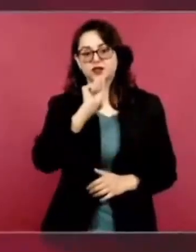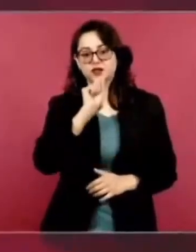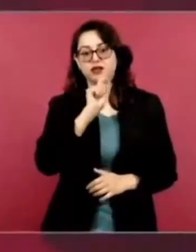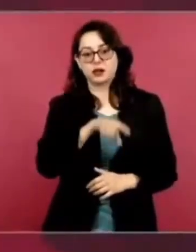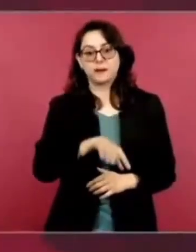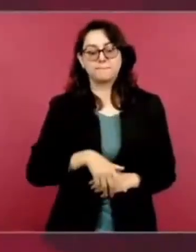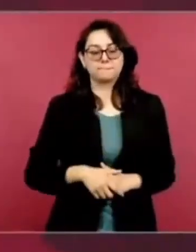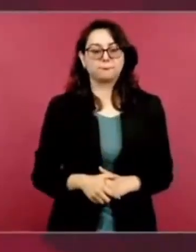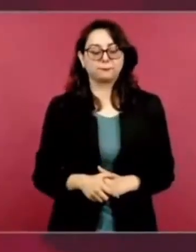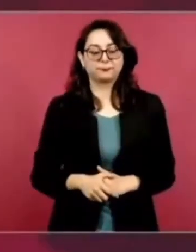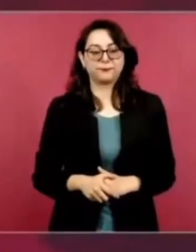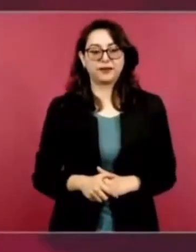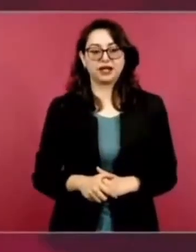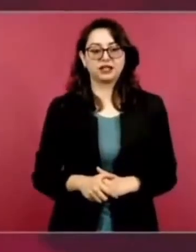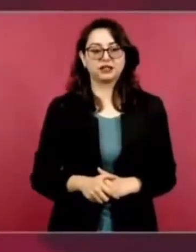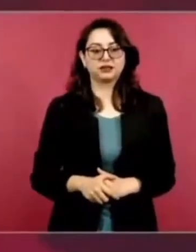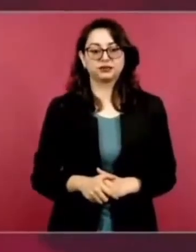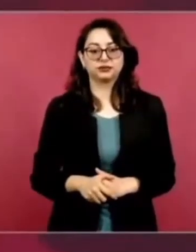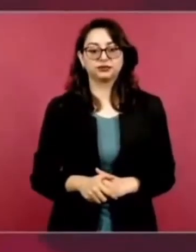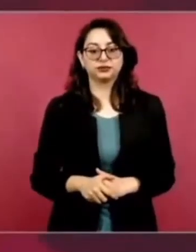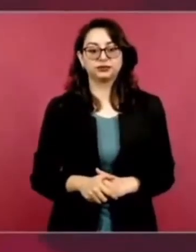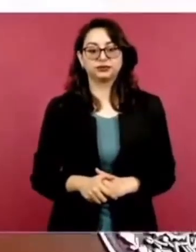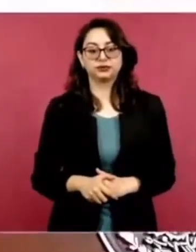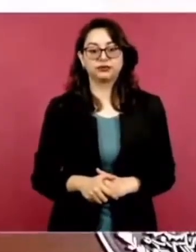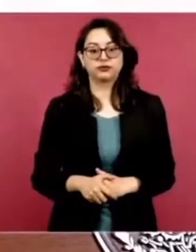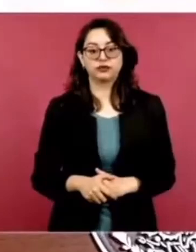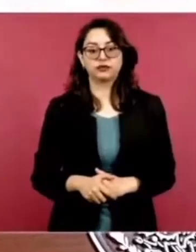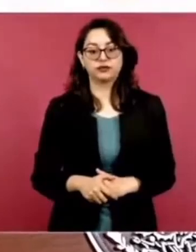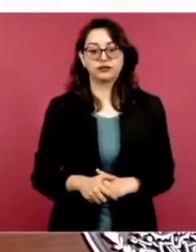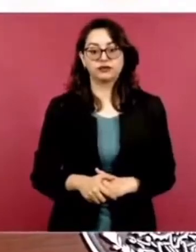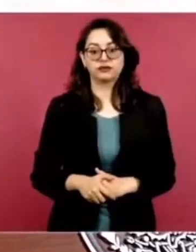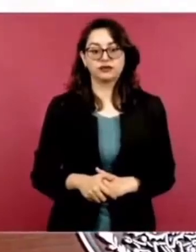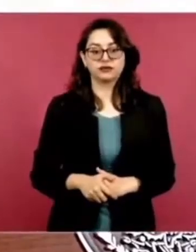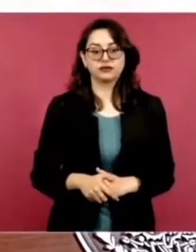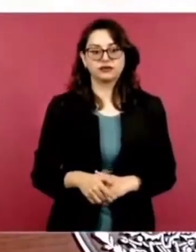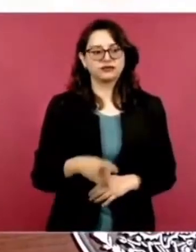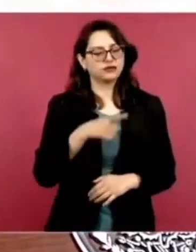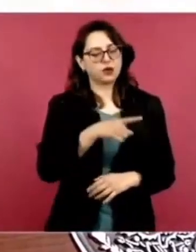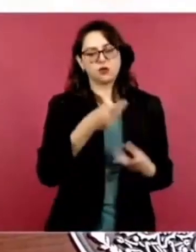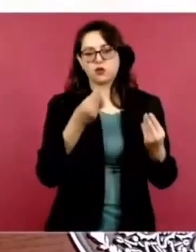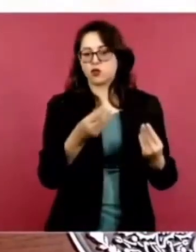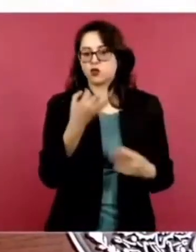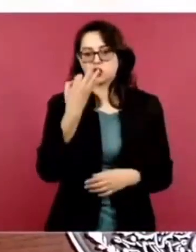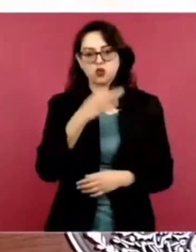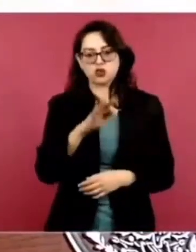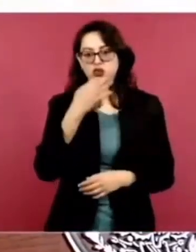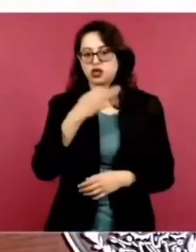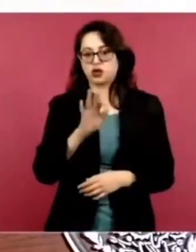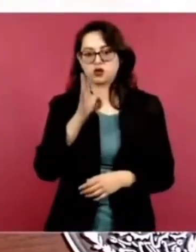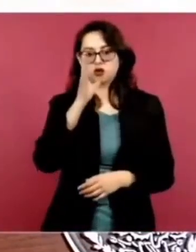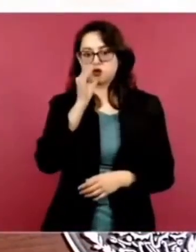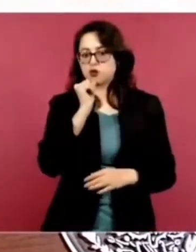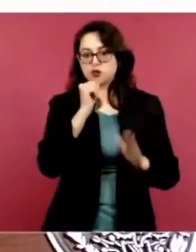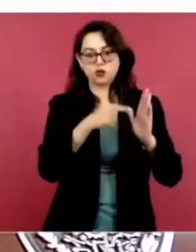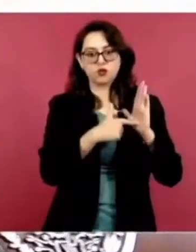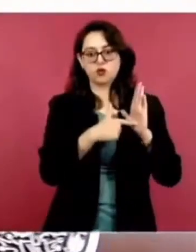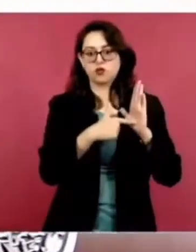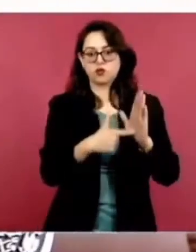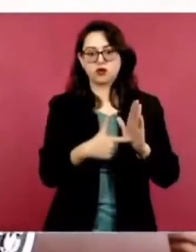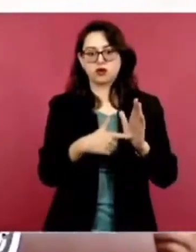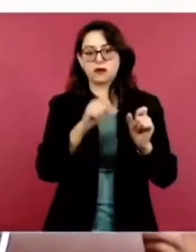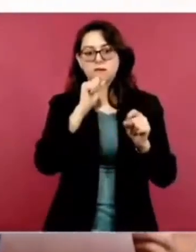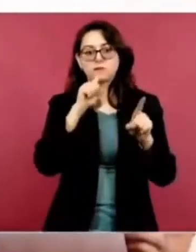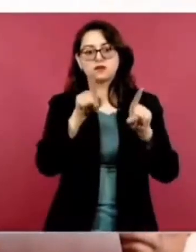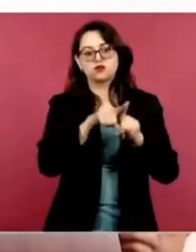Más que ese. Son groserías que no podemos poner aquí. Igual ya... La señora